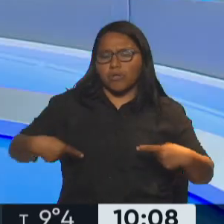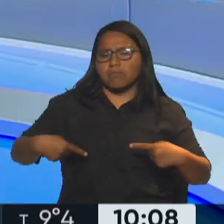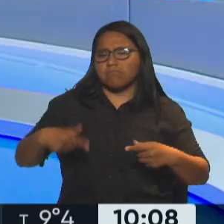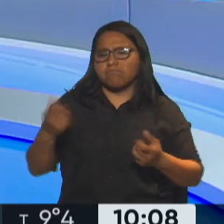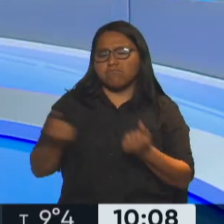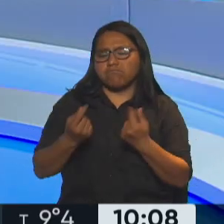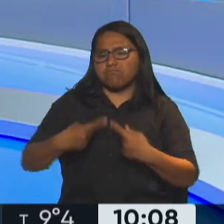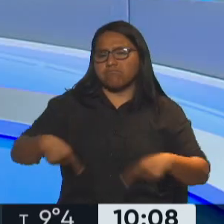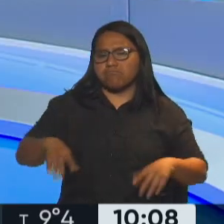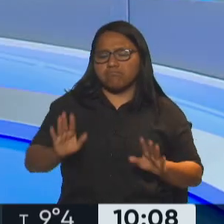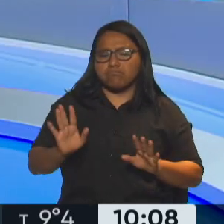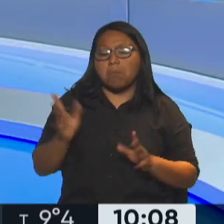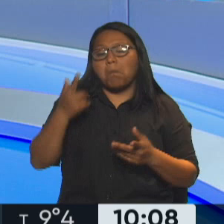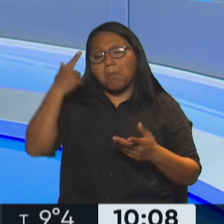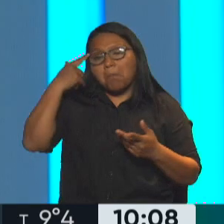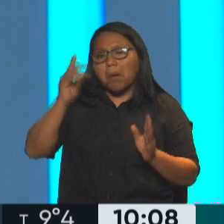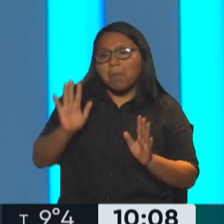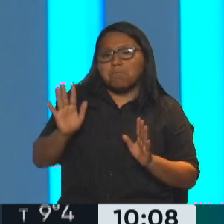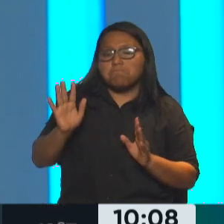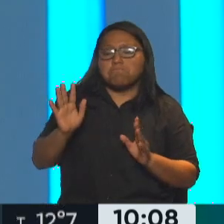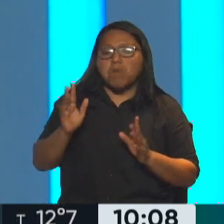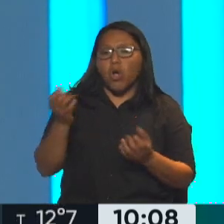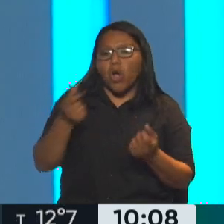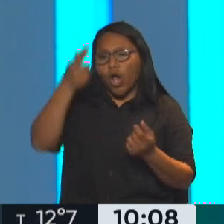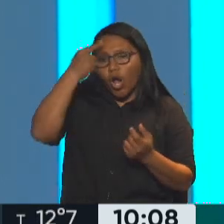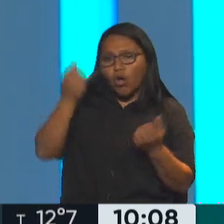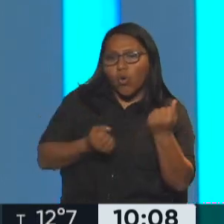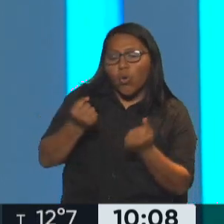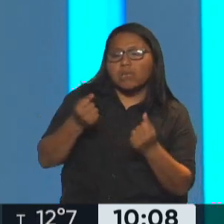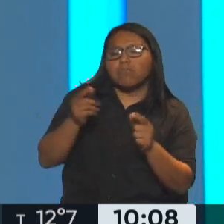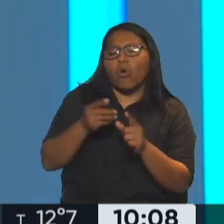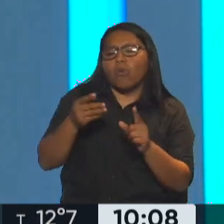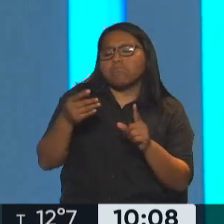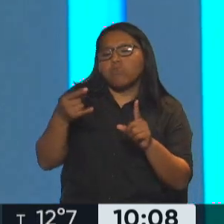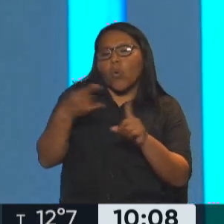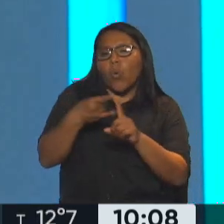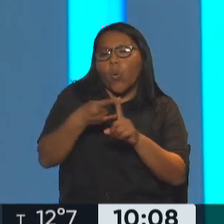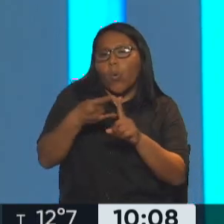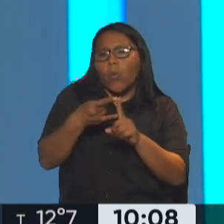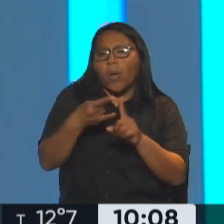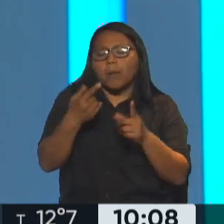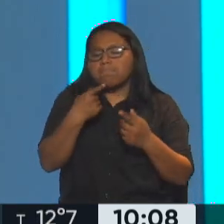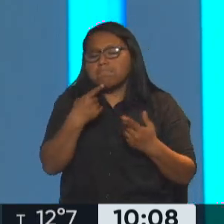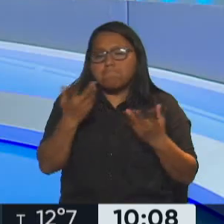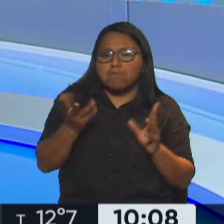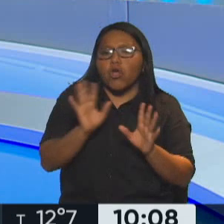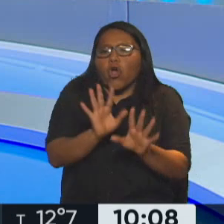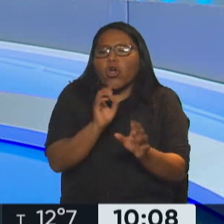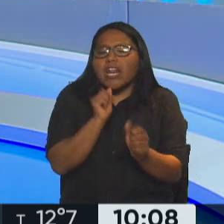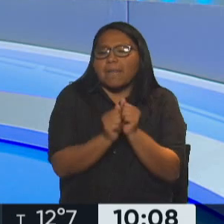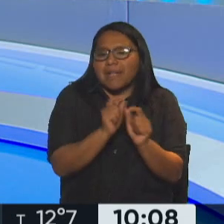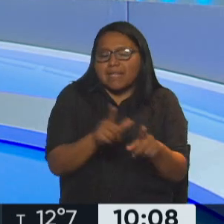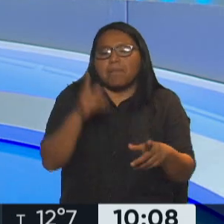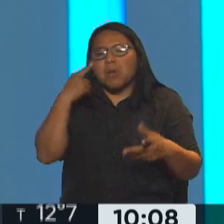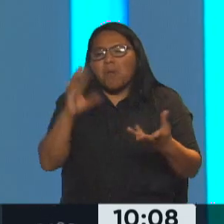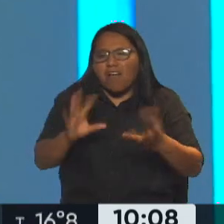vehículos, probablemente sea una especie de conductor tipo Uber. Ah, remisero. No necesariamente con esa empresa, lo que